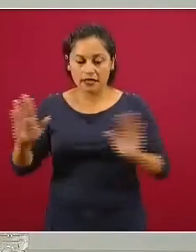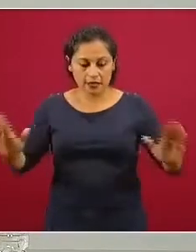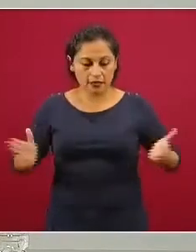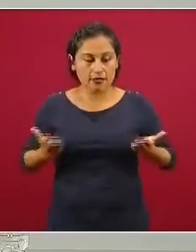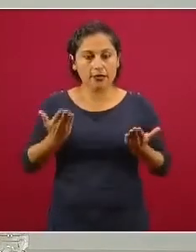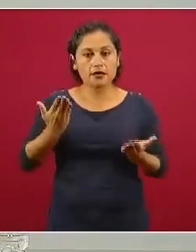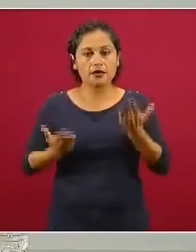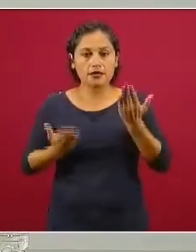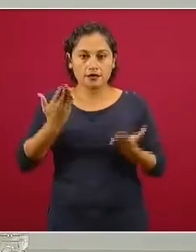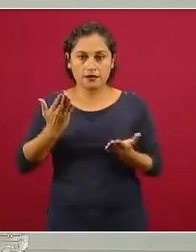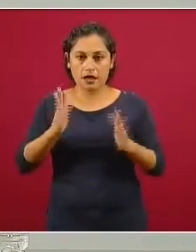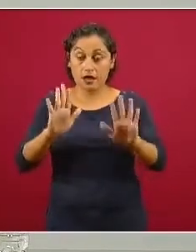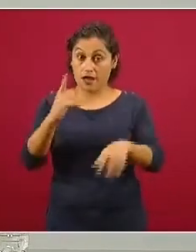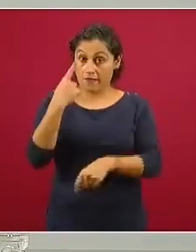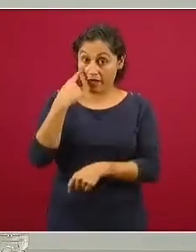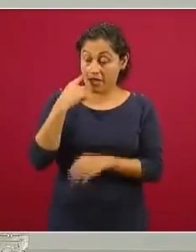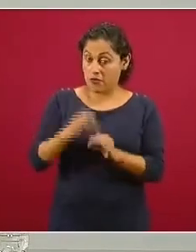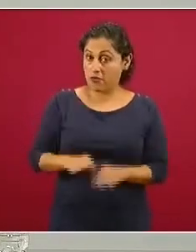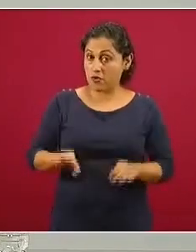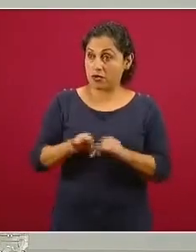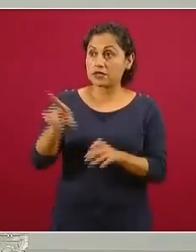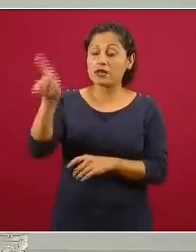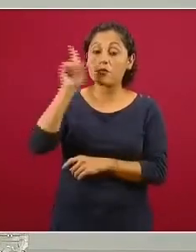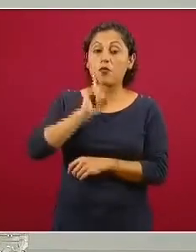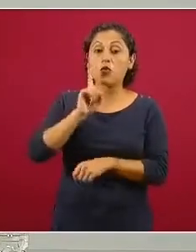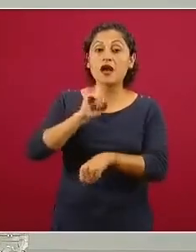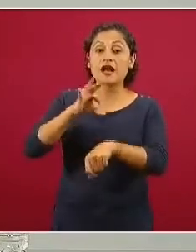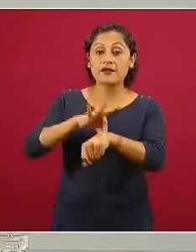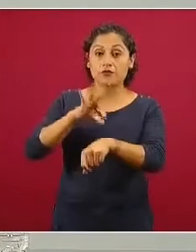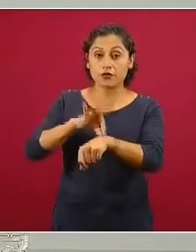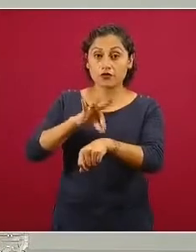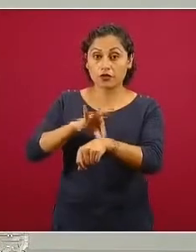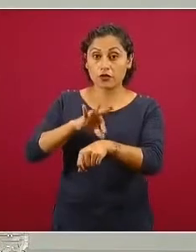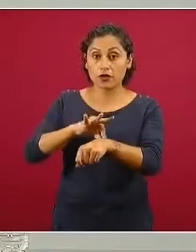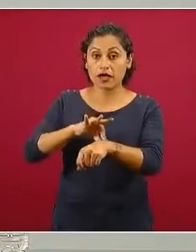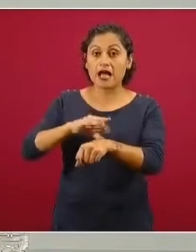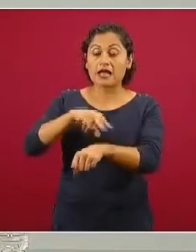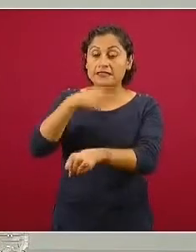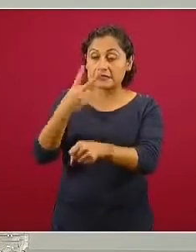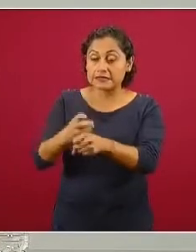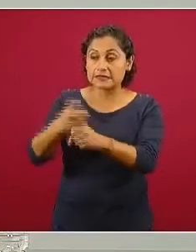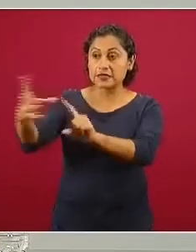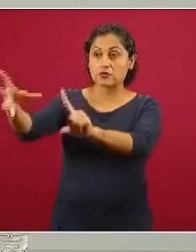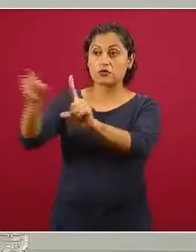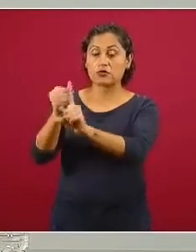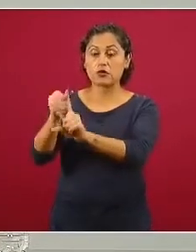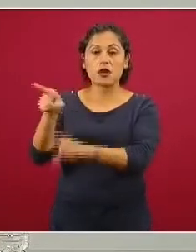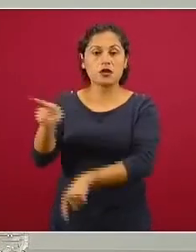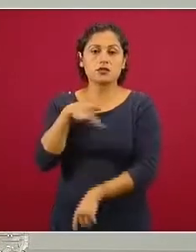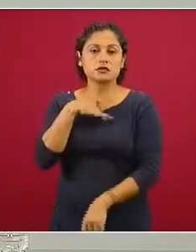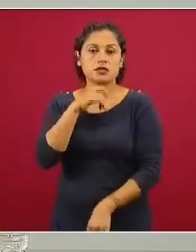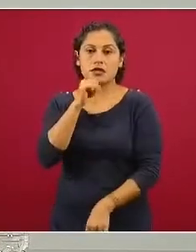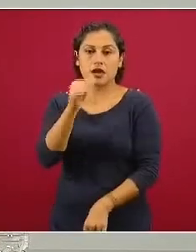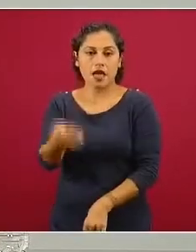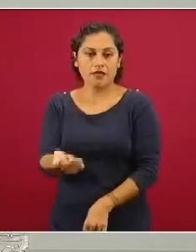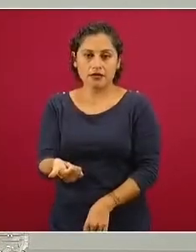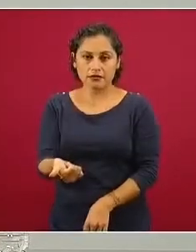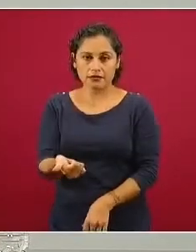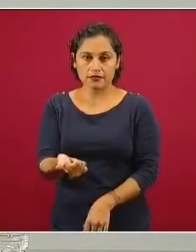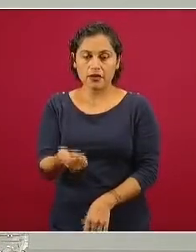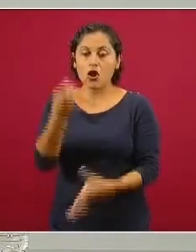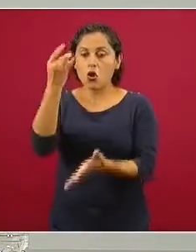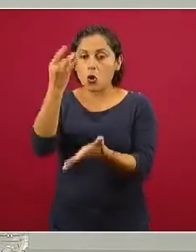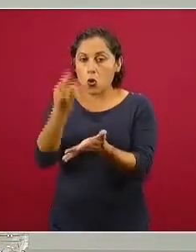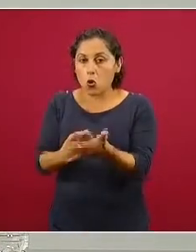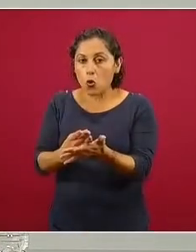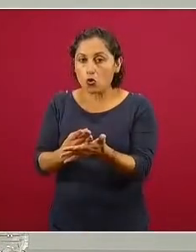esta segunda exposición, la doctora no ha tenido síntomas, ha sido asintomática, sólo presentó un cuadro